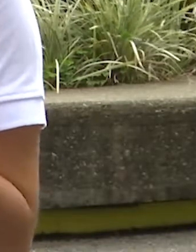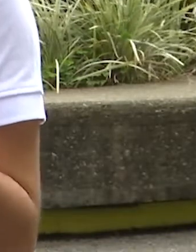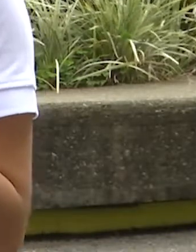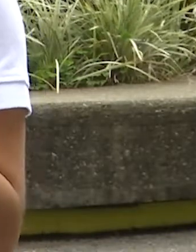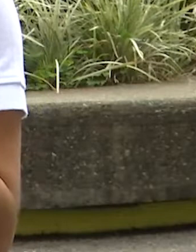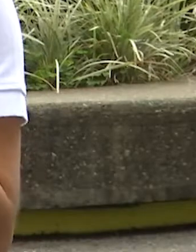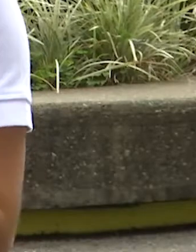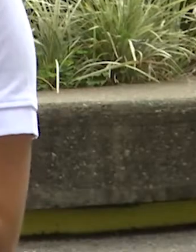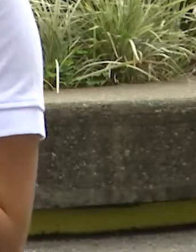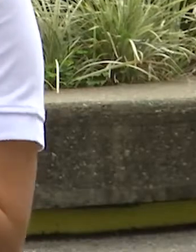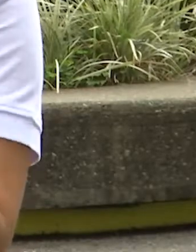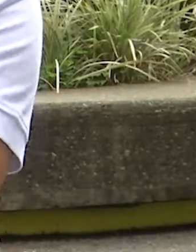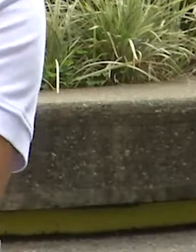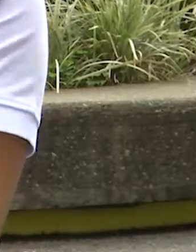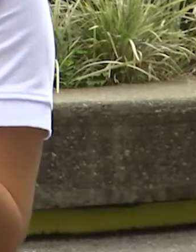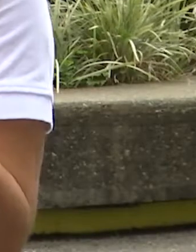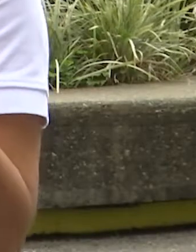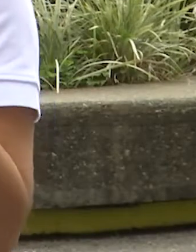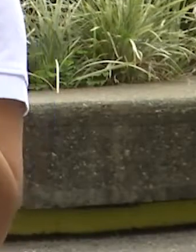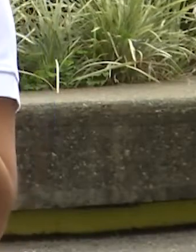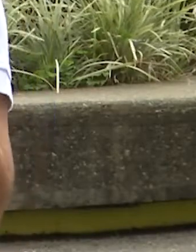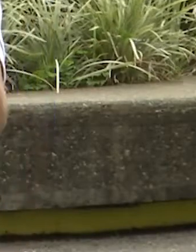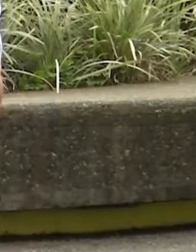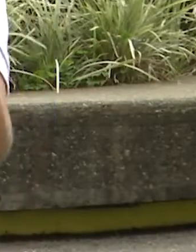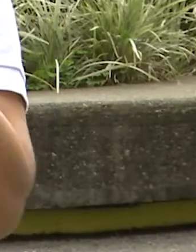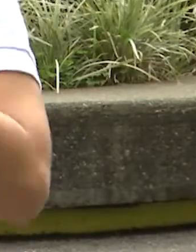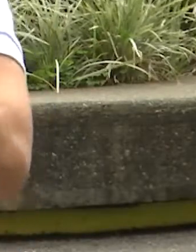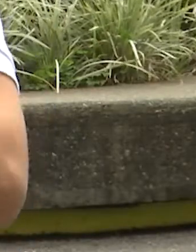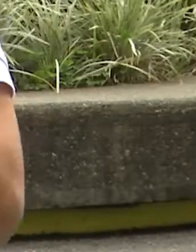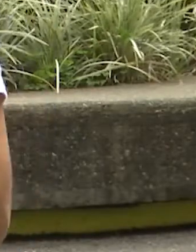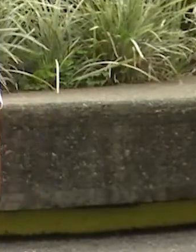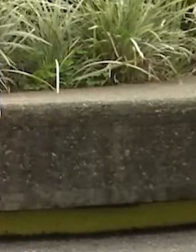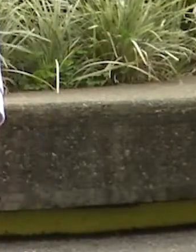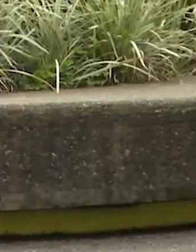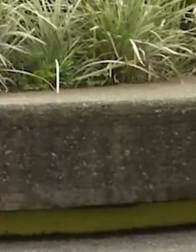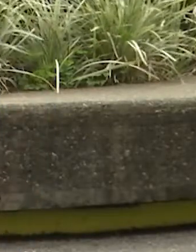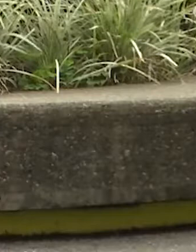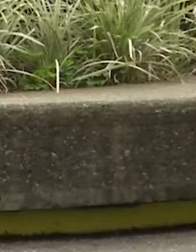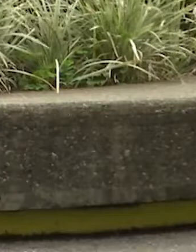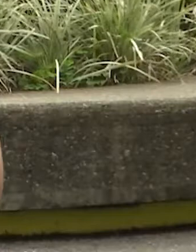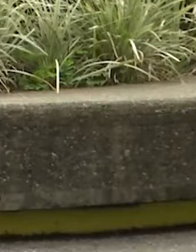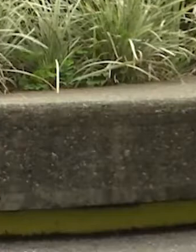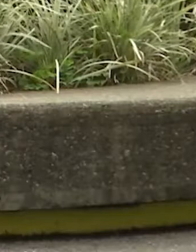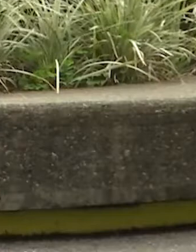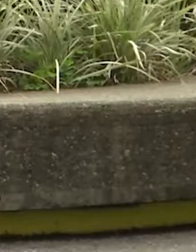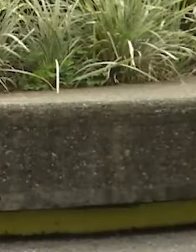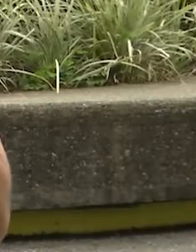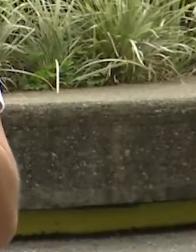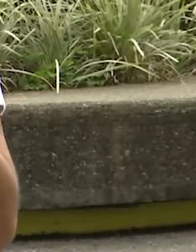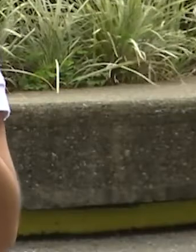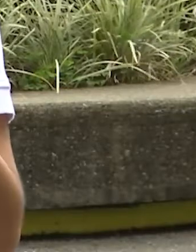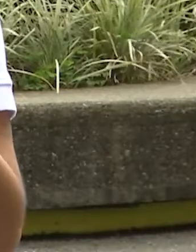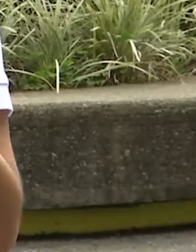cosas porque era la primera vez que yo estaba en una serie, tantas cámaras, la dirección, cómo